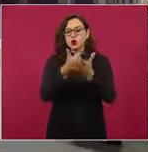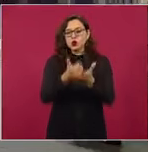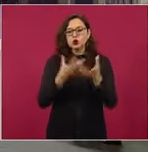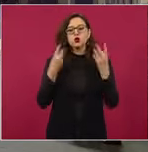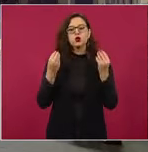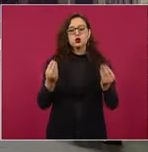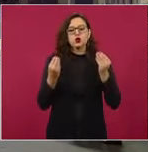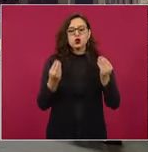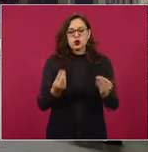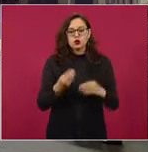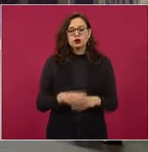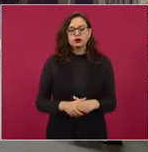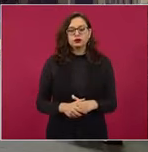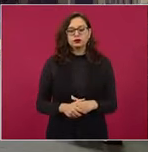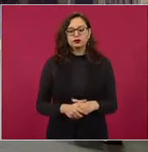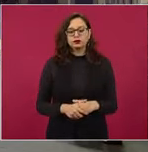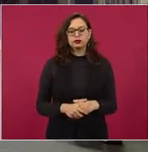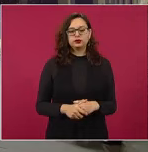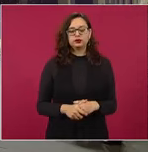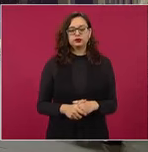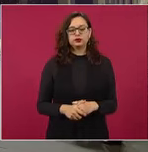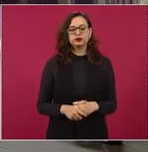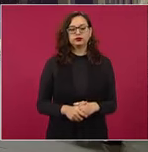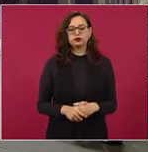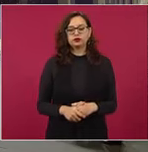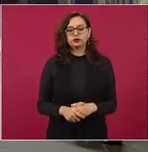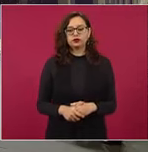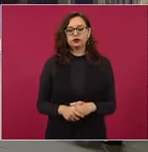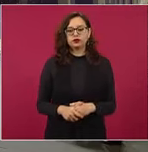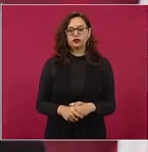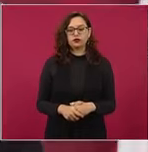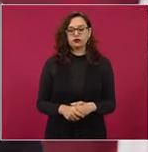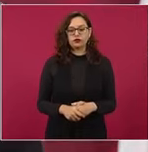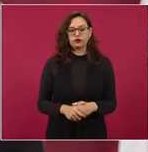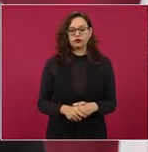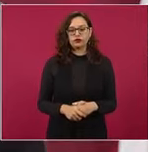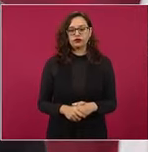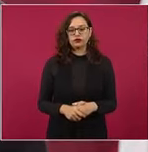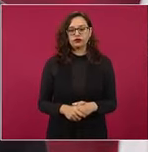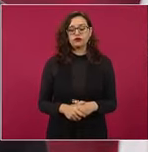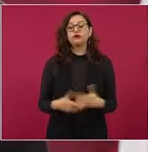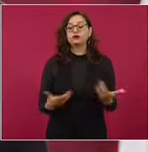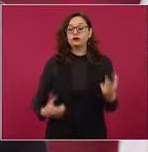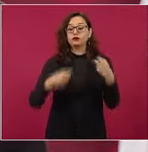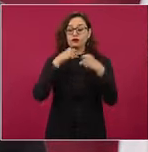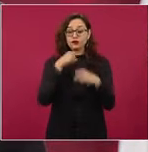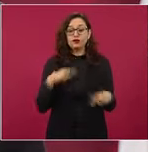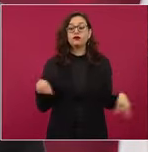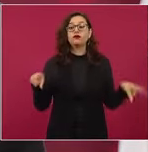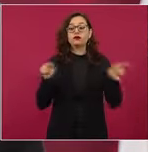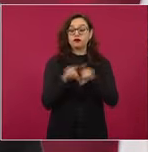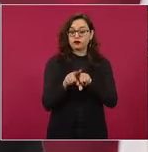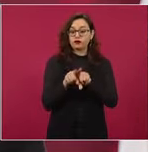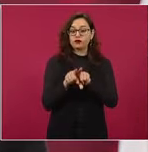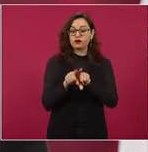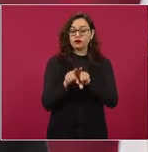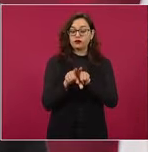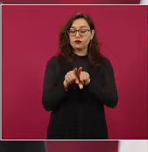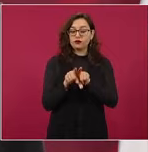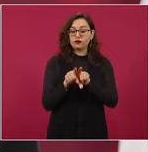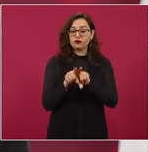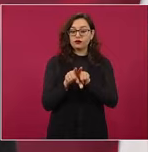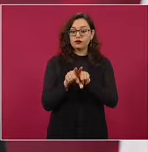también, entre otras cosas, ha